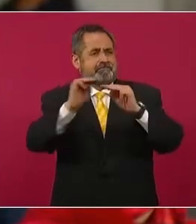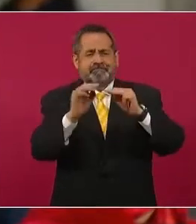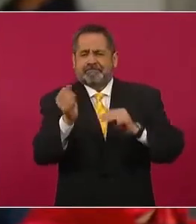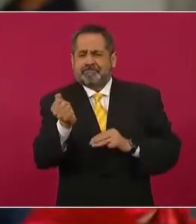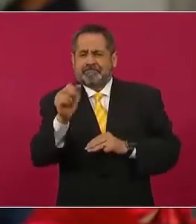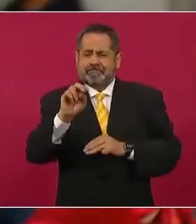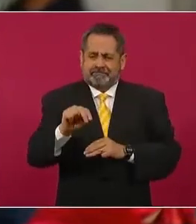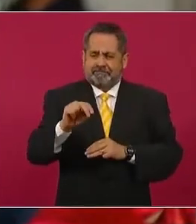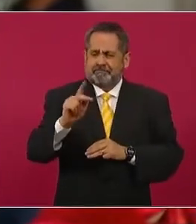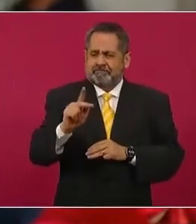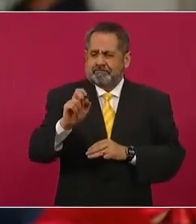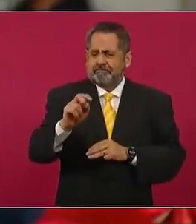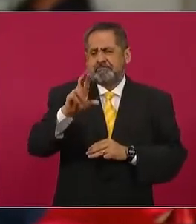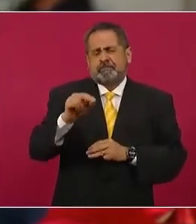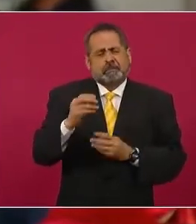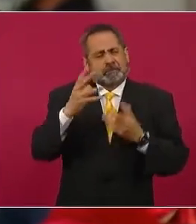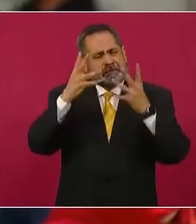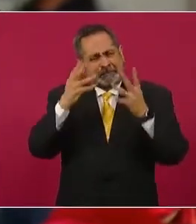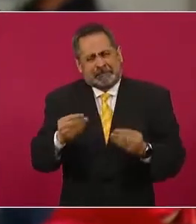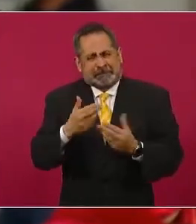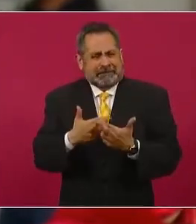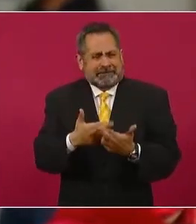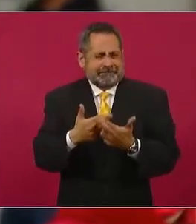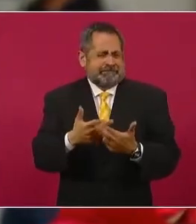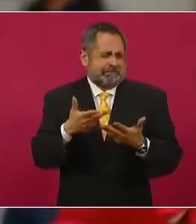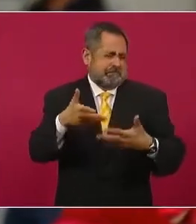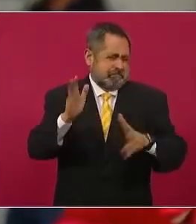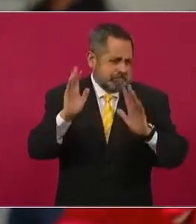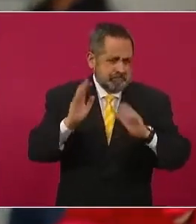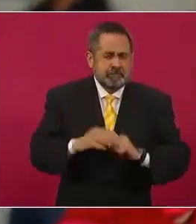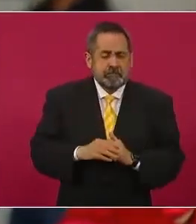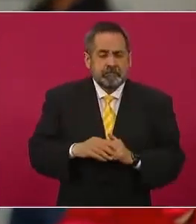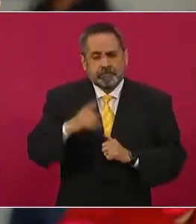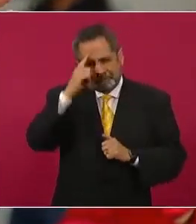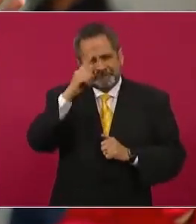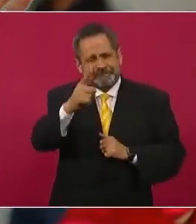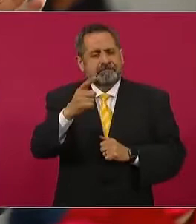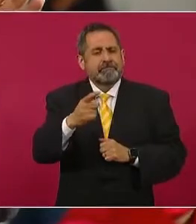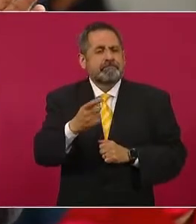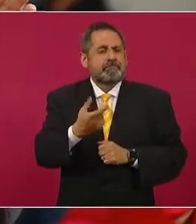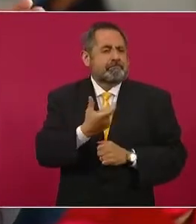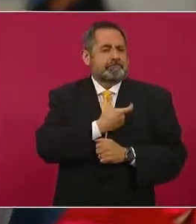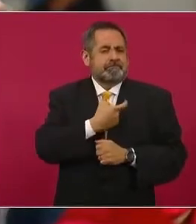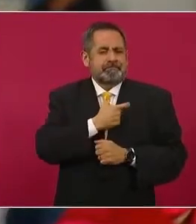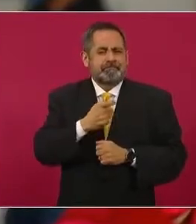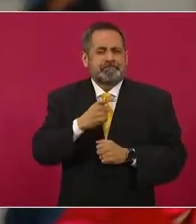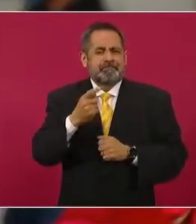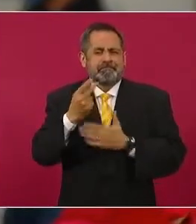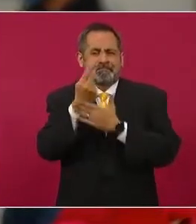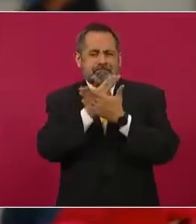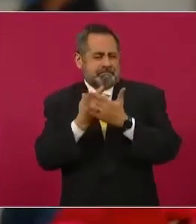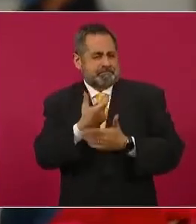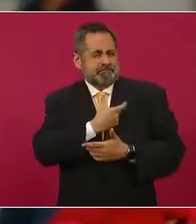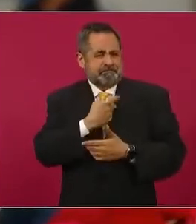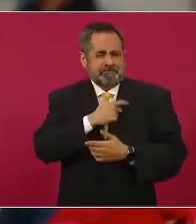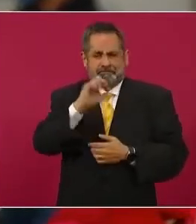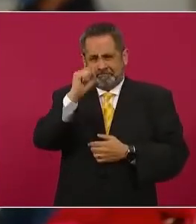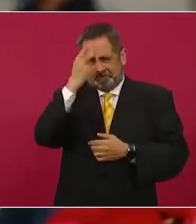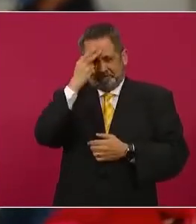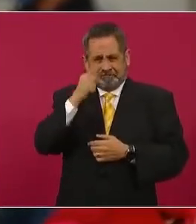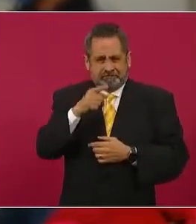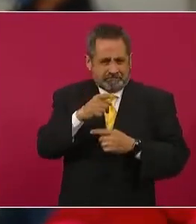específico. Incluso ha mencionado la parte del escudo de armas que tiene nuestro escudo de San Luis Potosí.